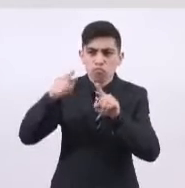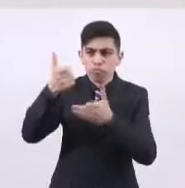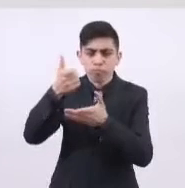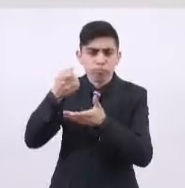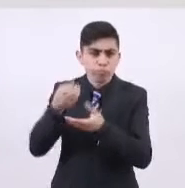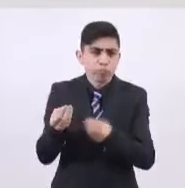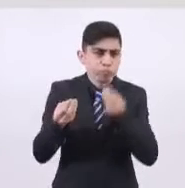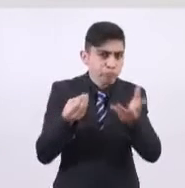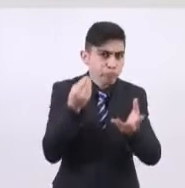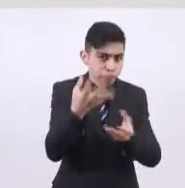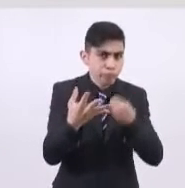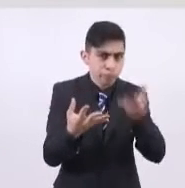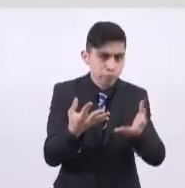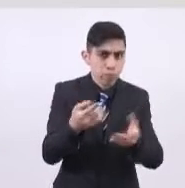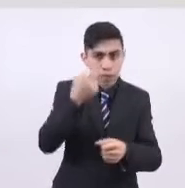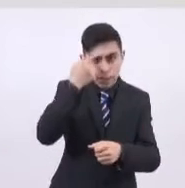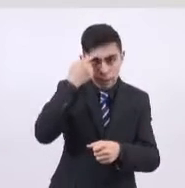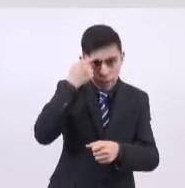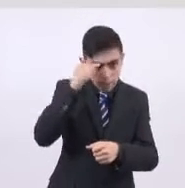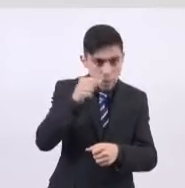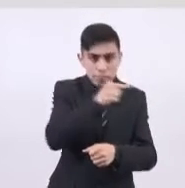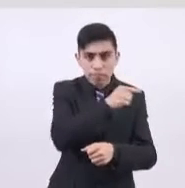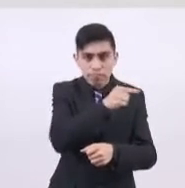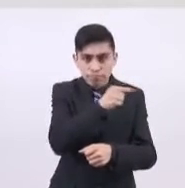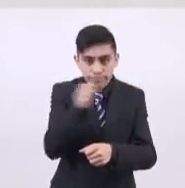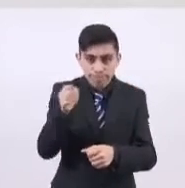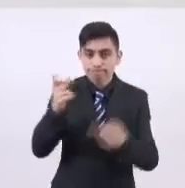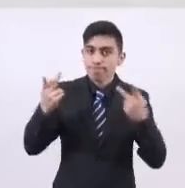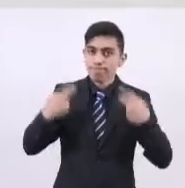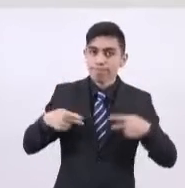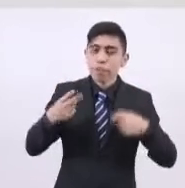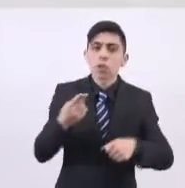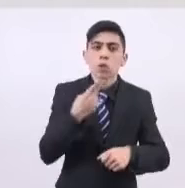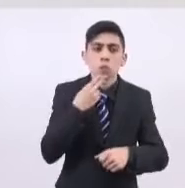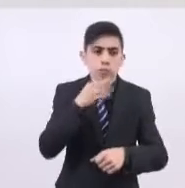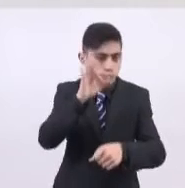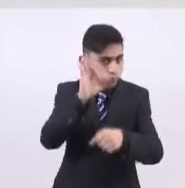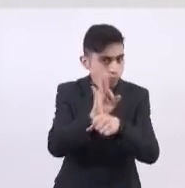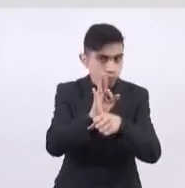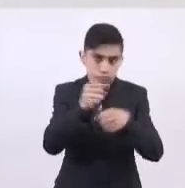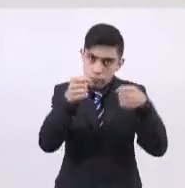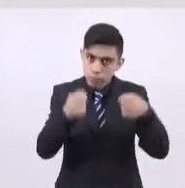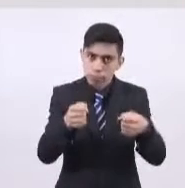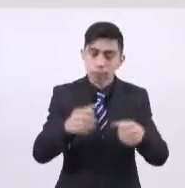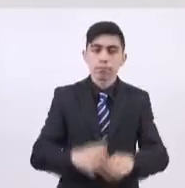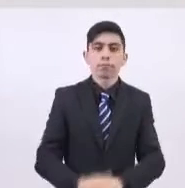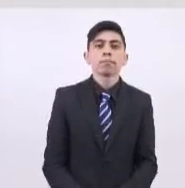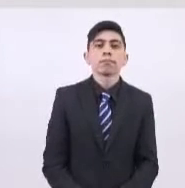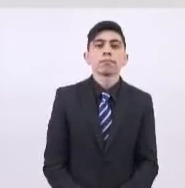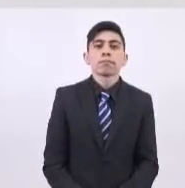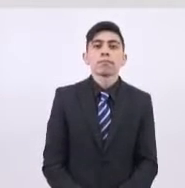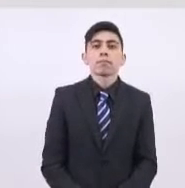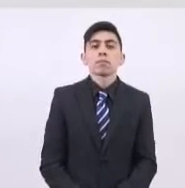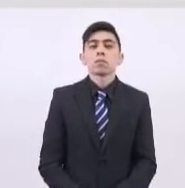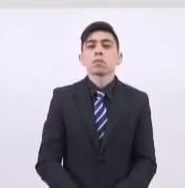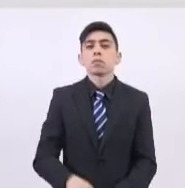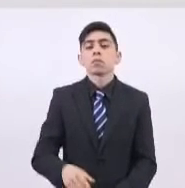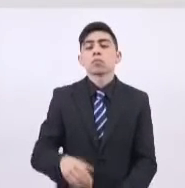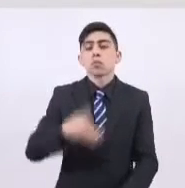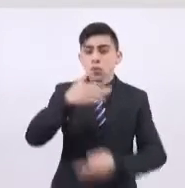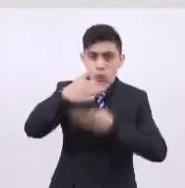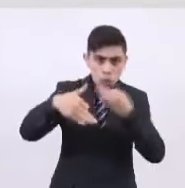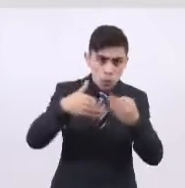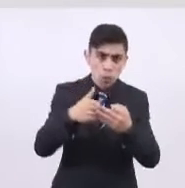necesarios para garantizar la seguridad y confiabilidad del sistema. Todos nuestros esfuerzos